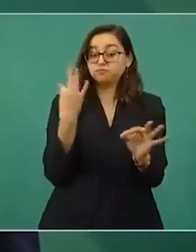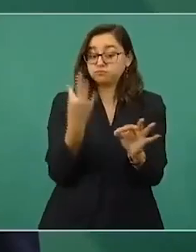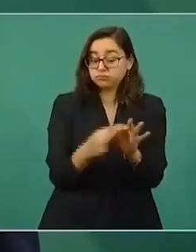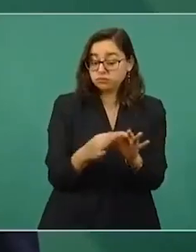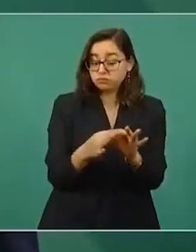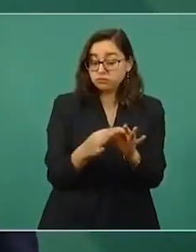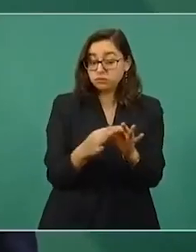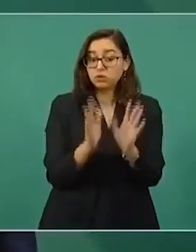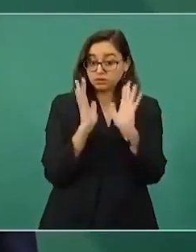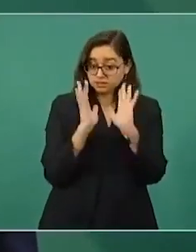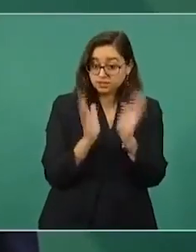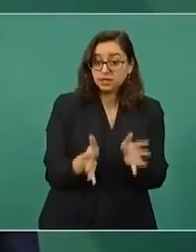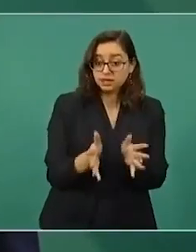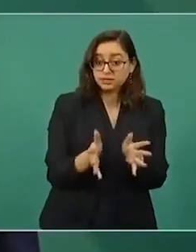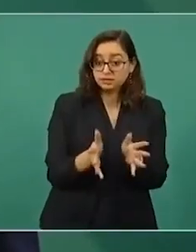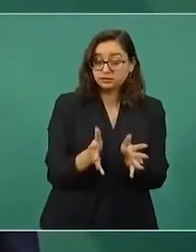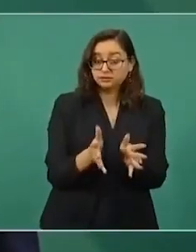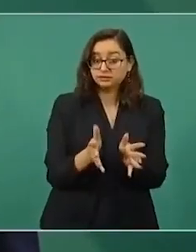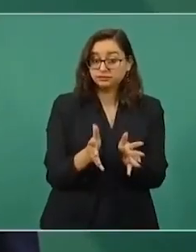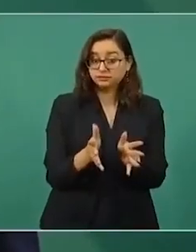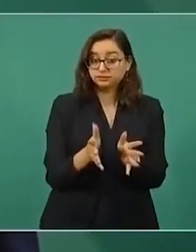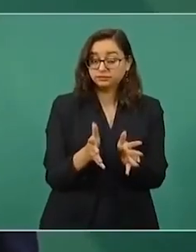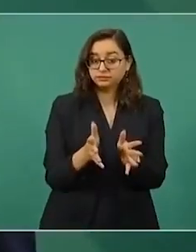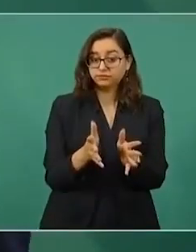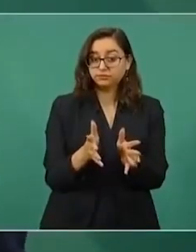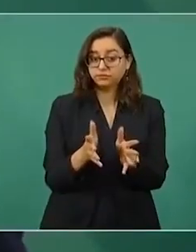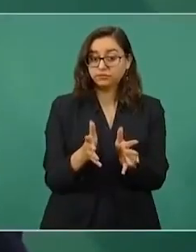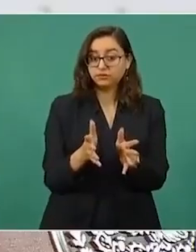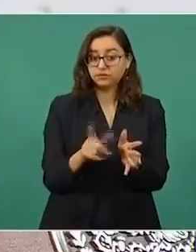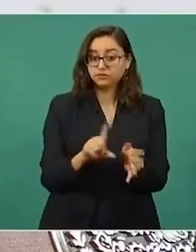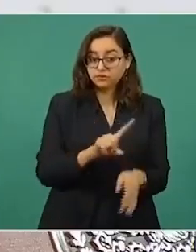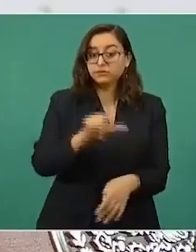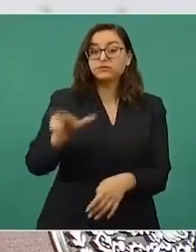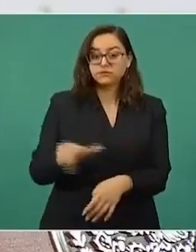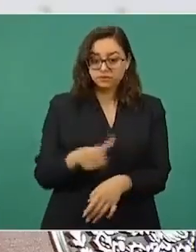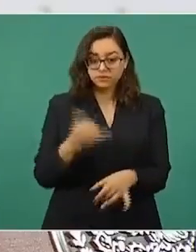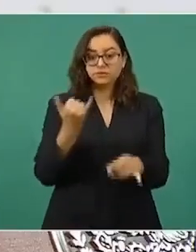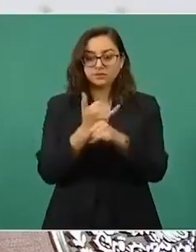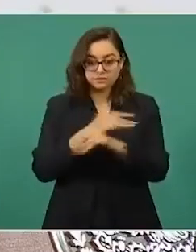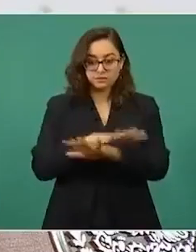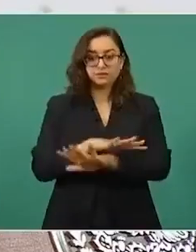que concluya el proceso informamos aquí.